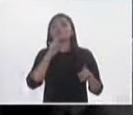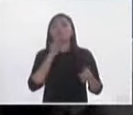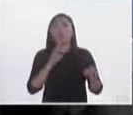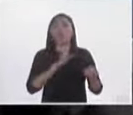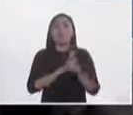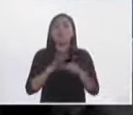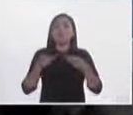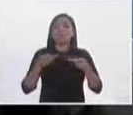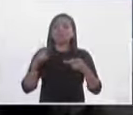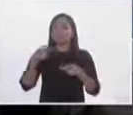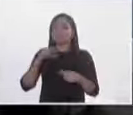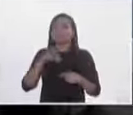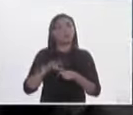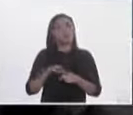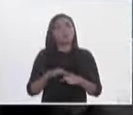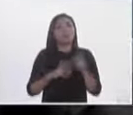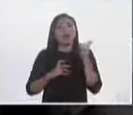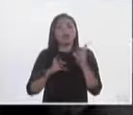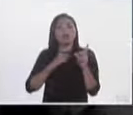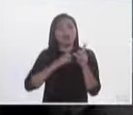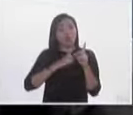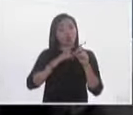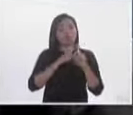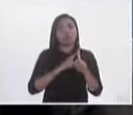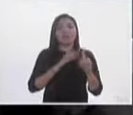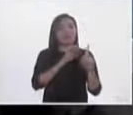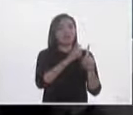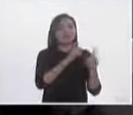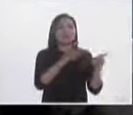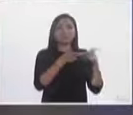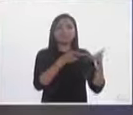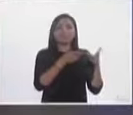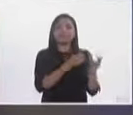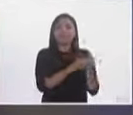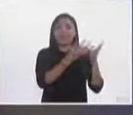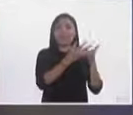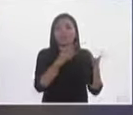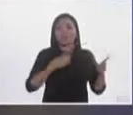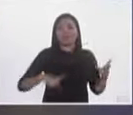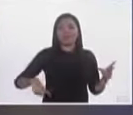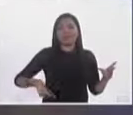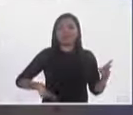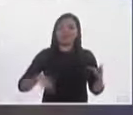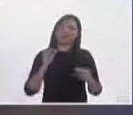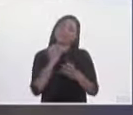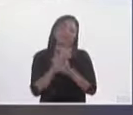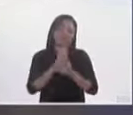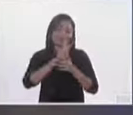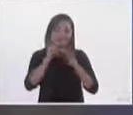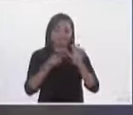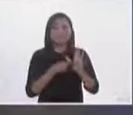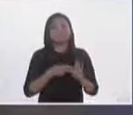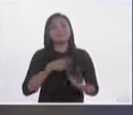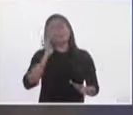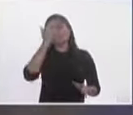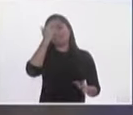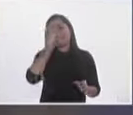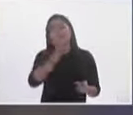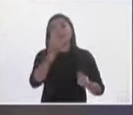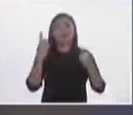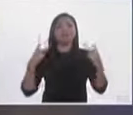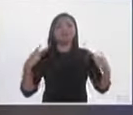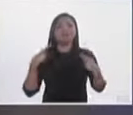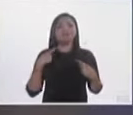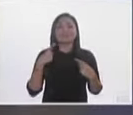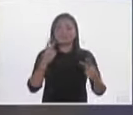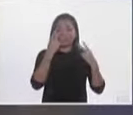los procesos electorales sino con el desempeño de los gobiernos. Ese es el problema. Así es, tenemos que hacer nuevamente una pausa, le recordamos a todas las personas que